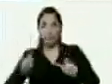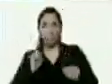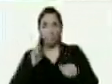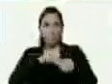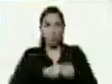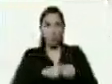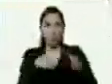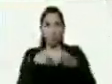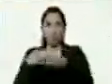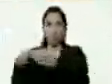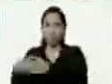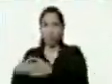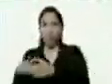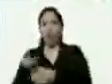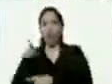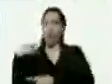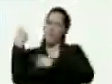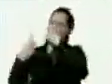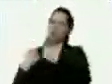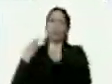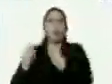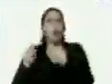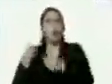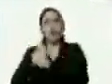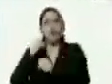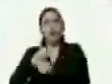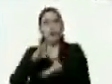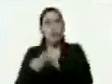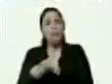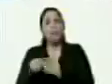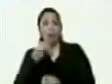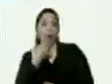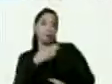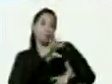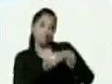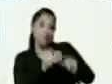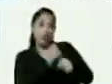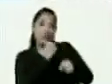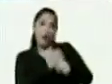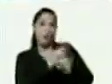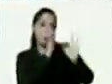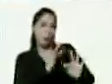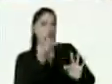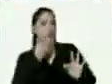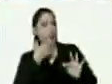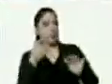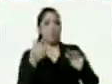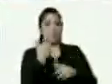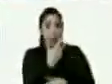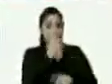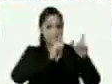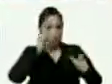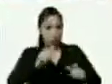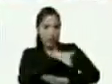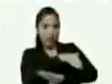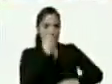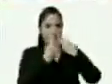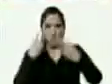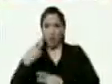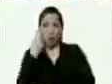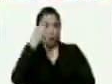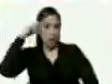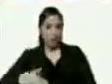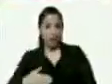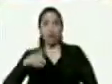la estructura usted preguntará bueno como trabaja este CLAS este CLAS trabaja de la siguiente manera 3 personas por calle un miliciano